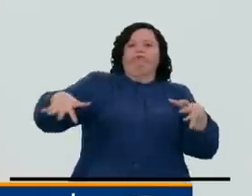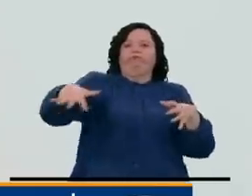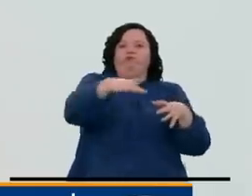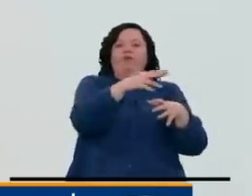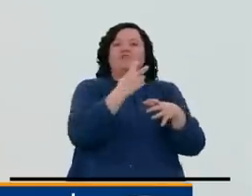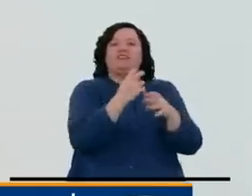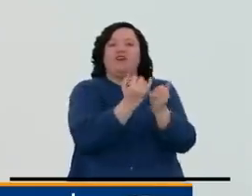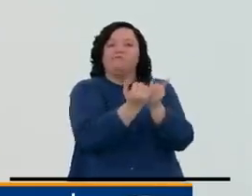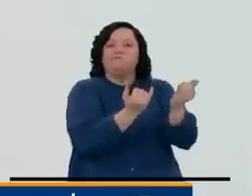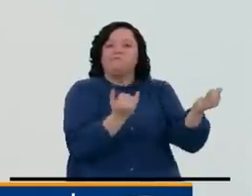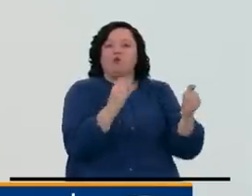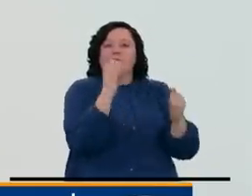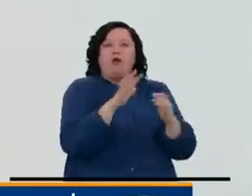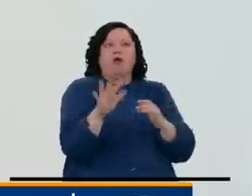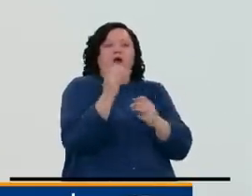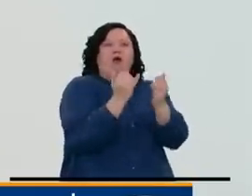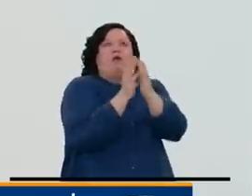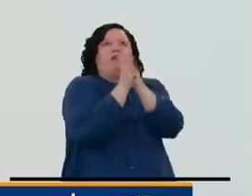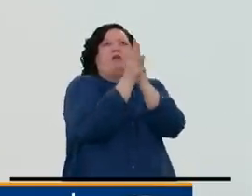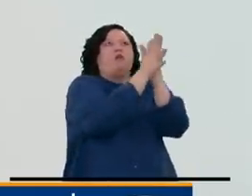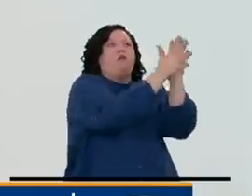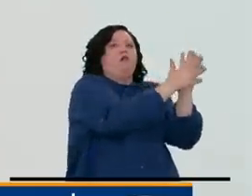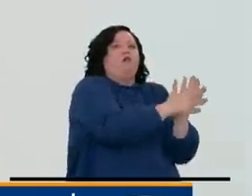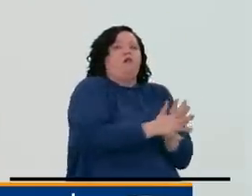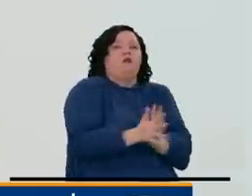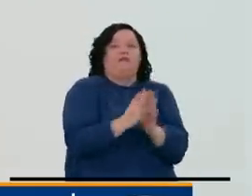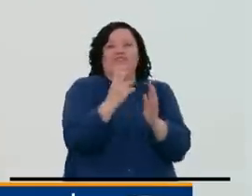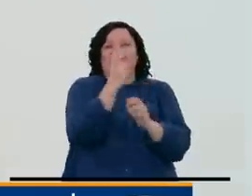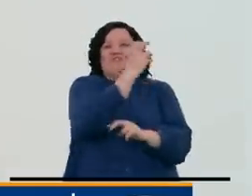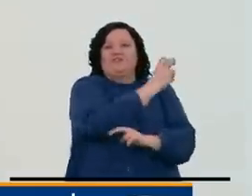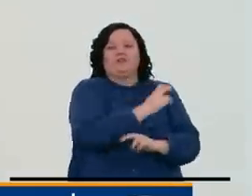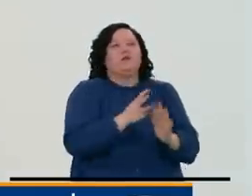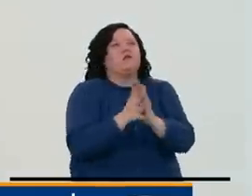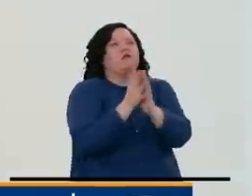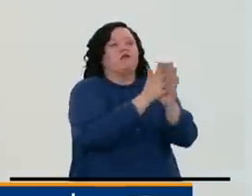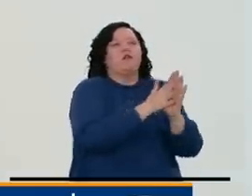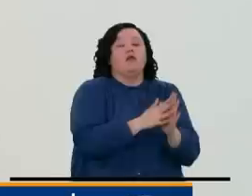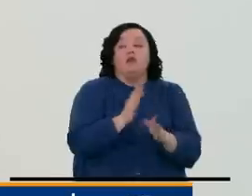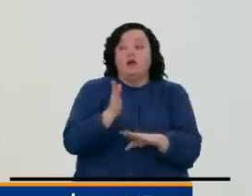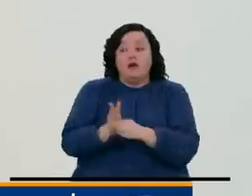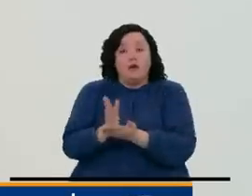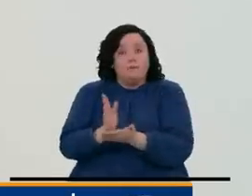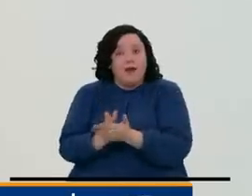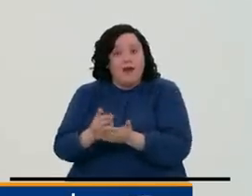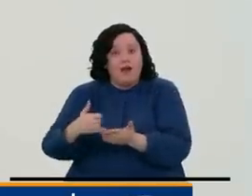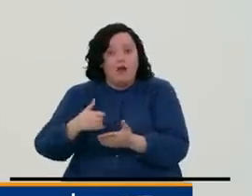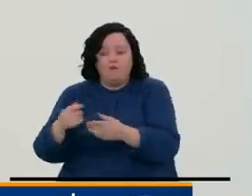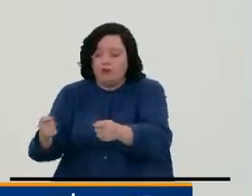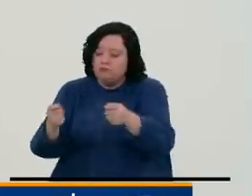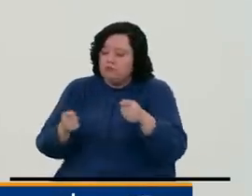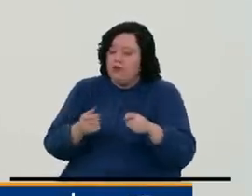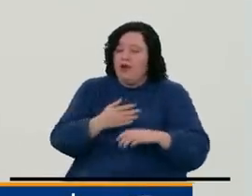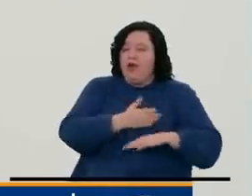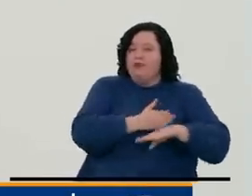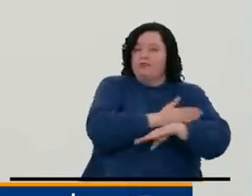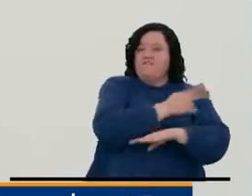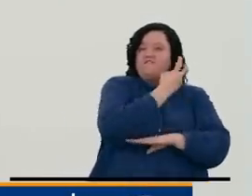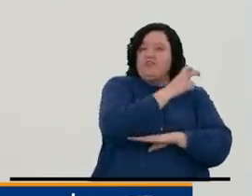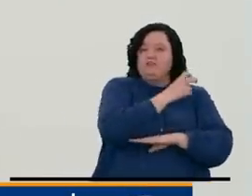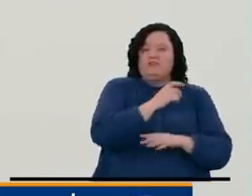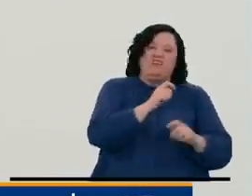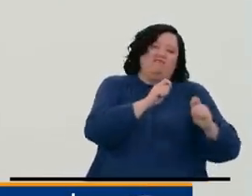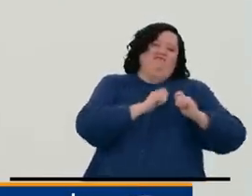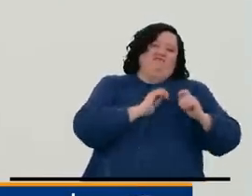fiscales en todo el país, que cuando llegaba un caso de estos jóvenes a cualquier lugar, ya el fiscal del